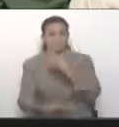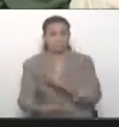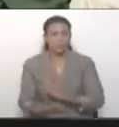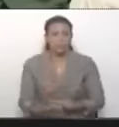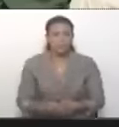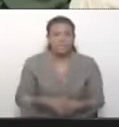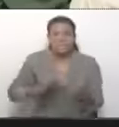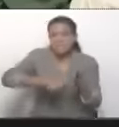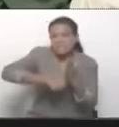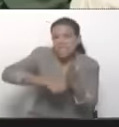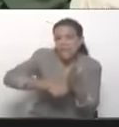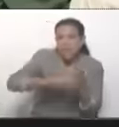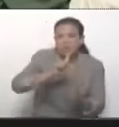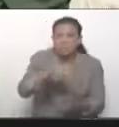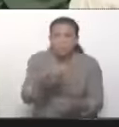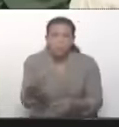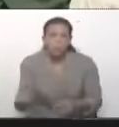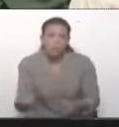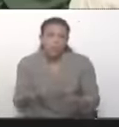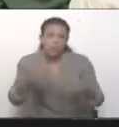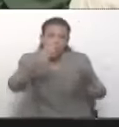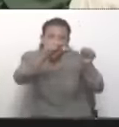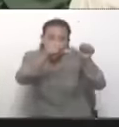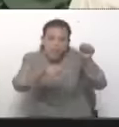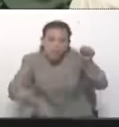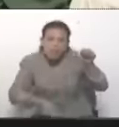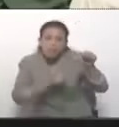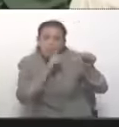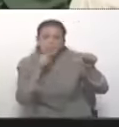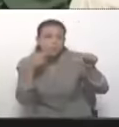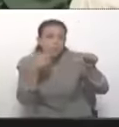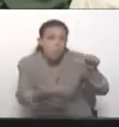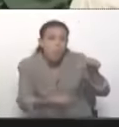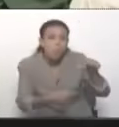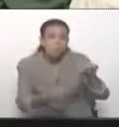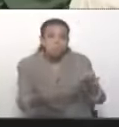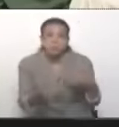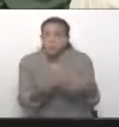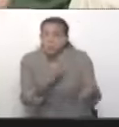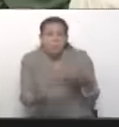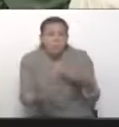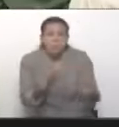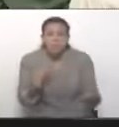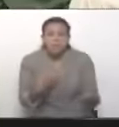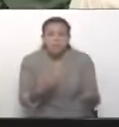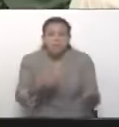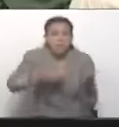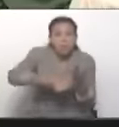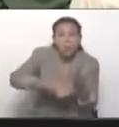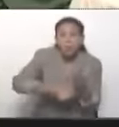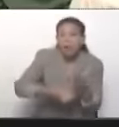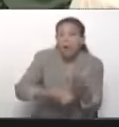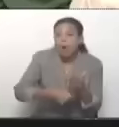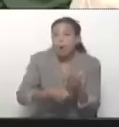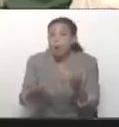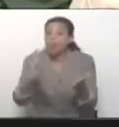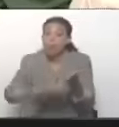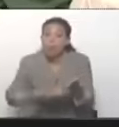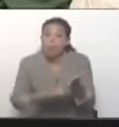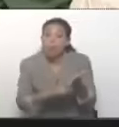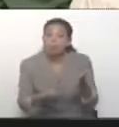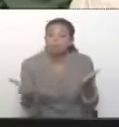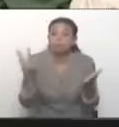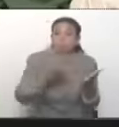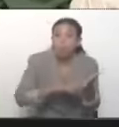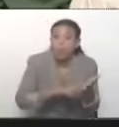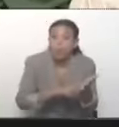llevaban cédulas, si no llevaban cédulas, si aparecían una lista o no aparecían, daba lo mismo. Si votaban una vez o votaban otra o iban a